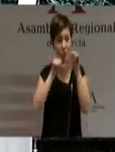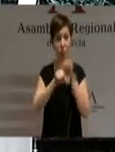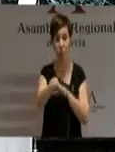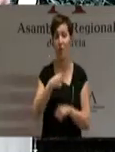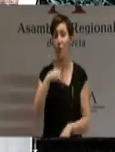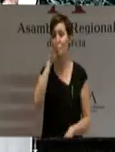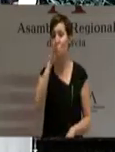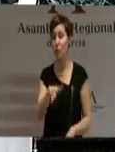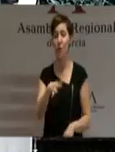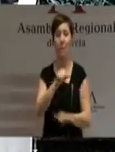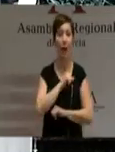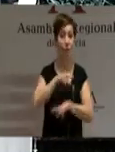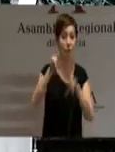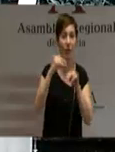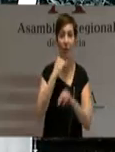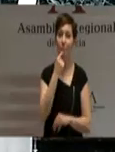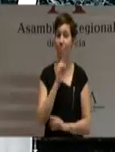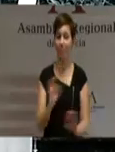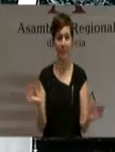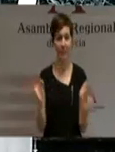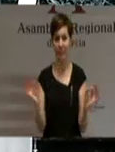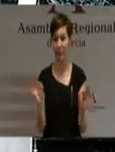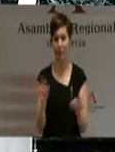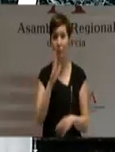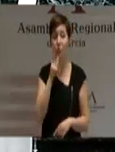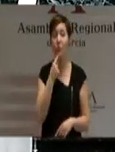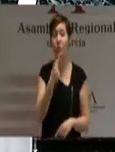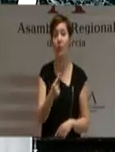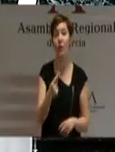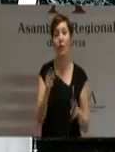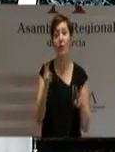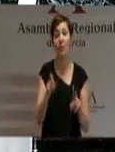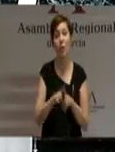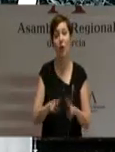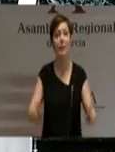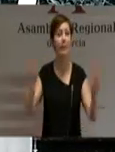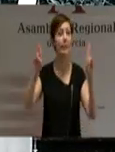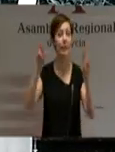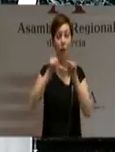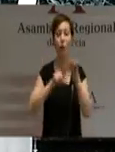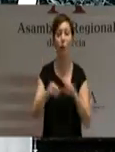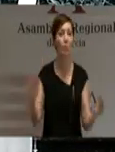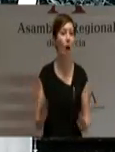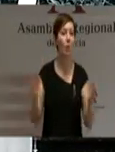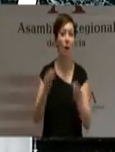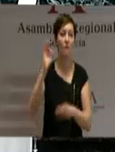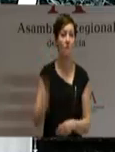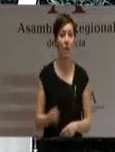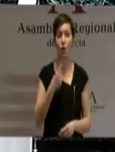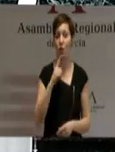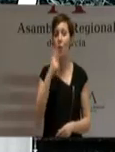es el paro, por lo que bajo ningún concepto crearía falsas expectativas. Pero algo sí que me